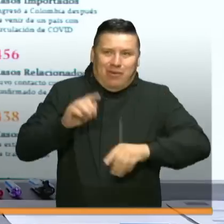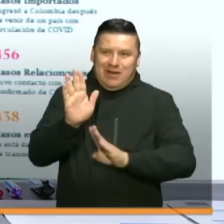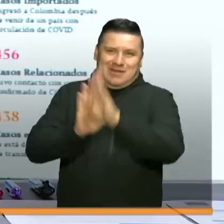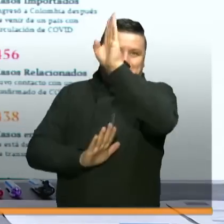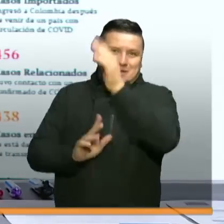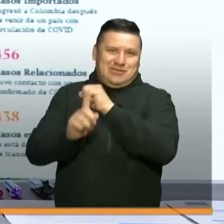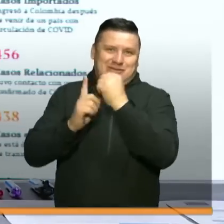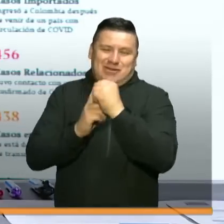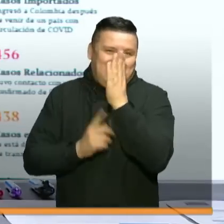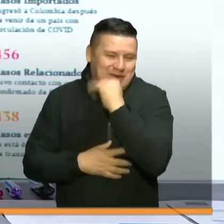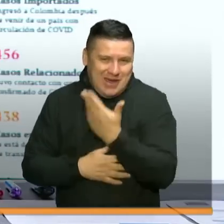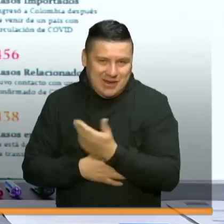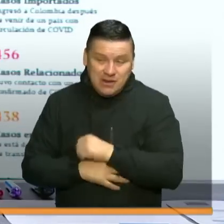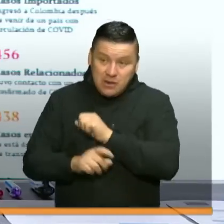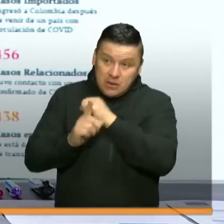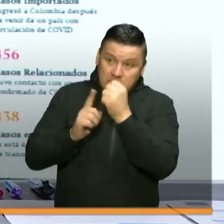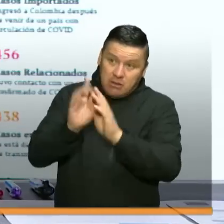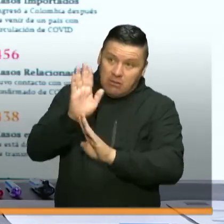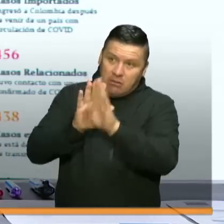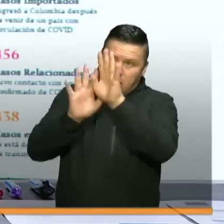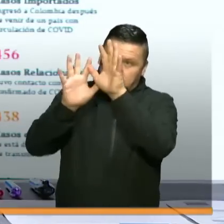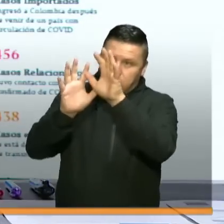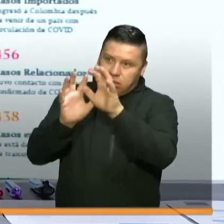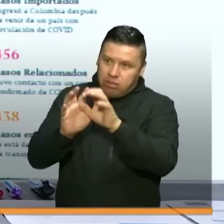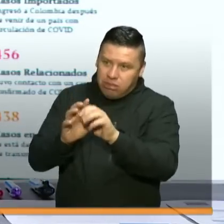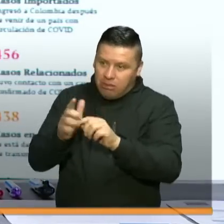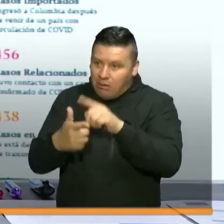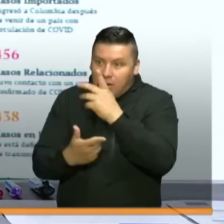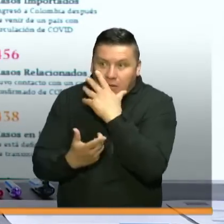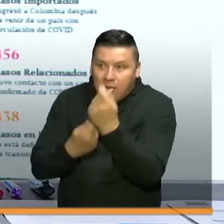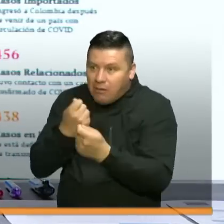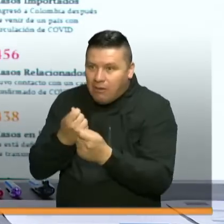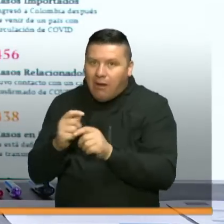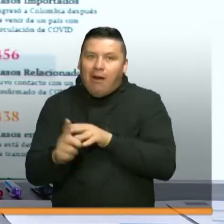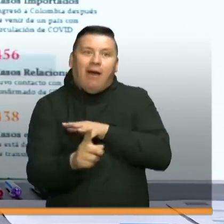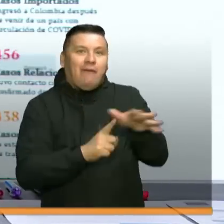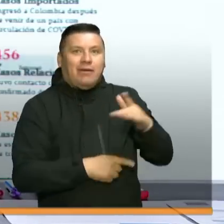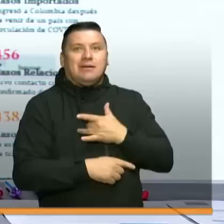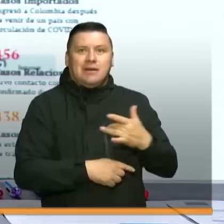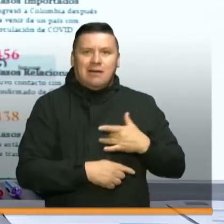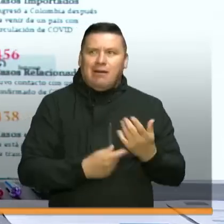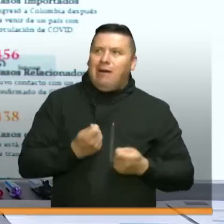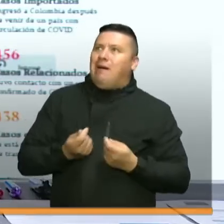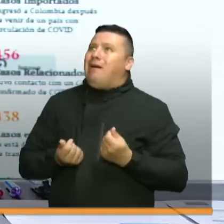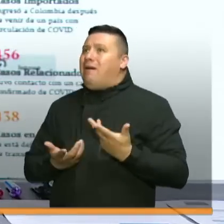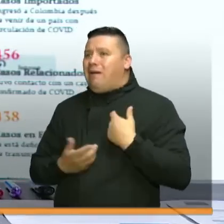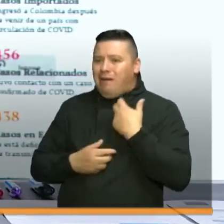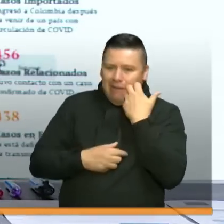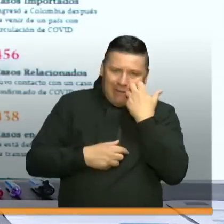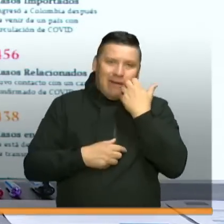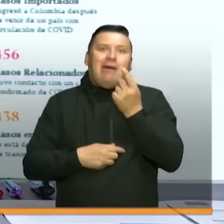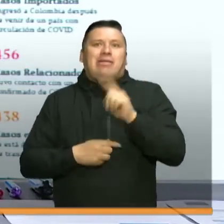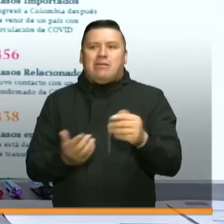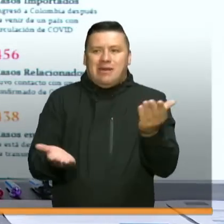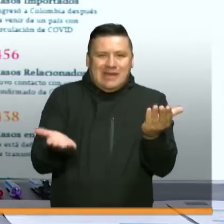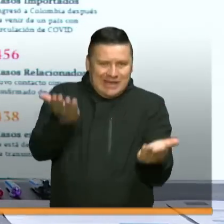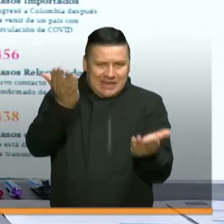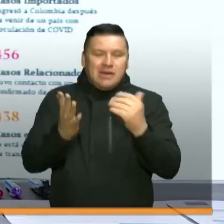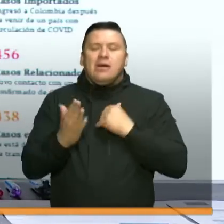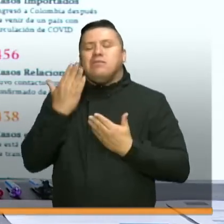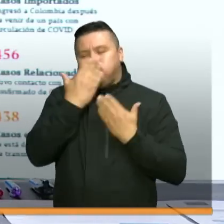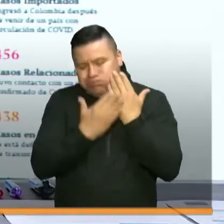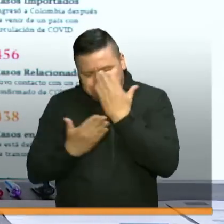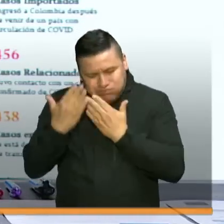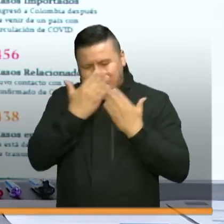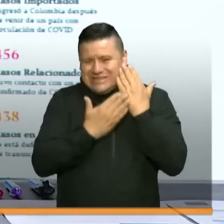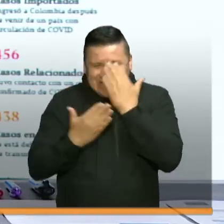pero si el desarrollo social se deteriora también trae una gran afectación en la salud y es en ese sentido que nosotros queremos ir evaluando